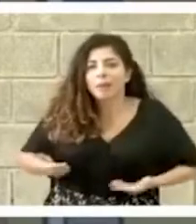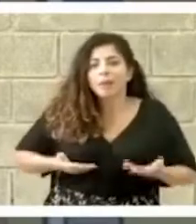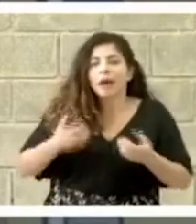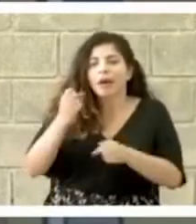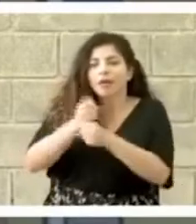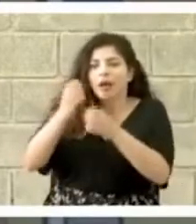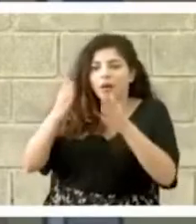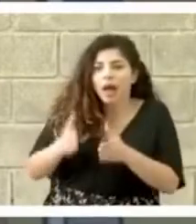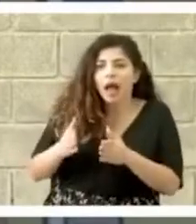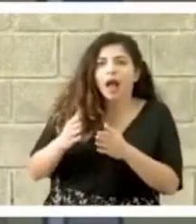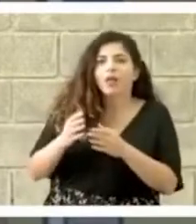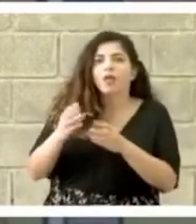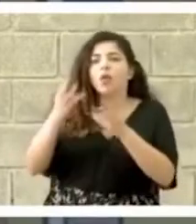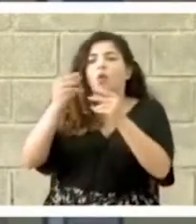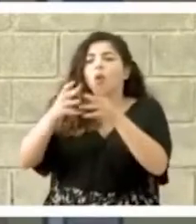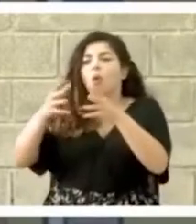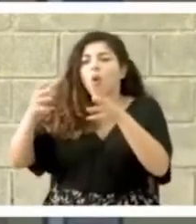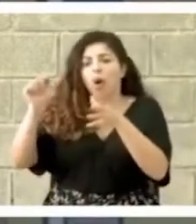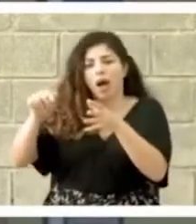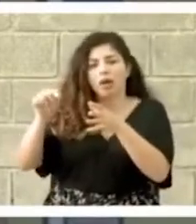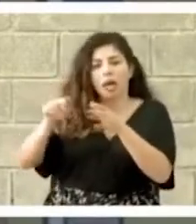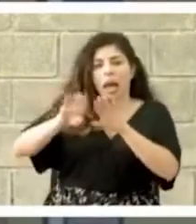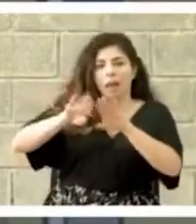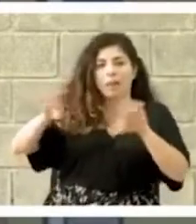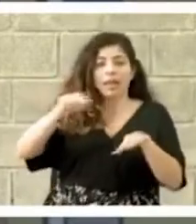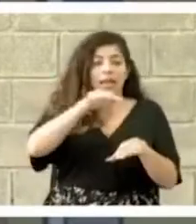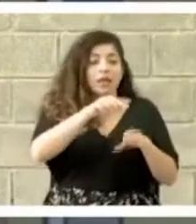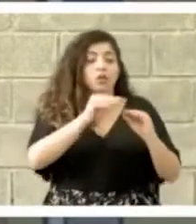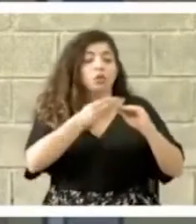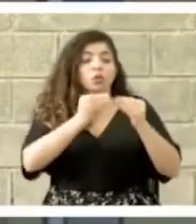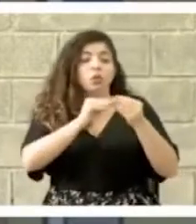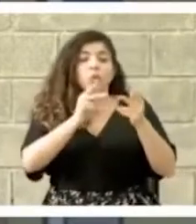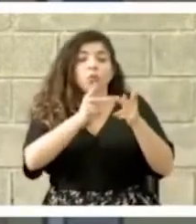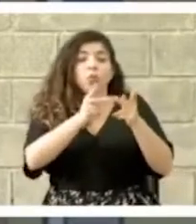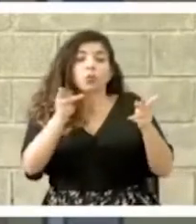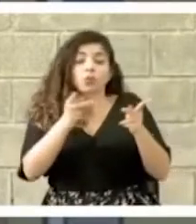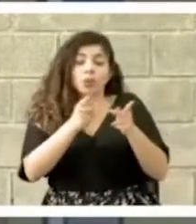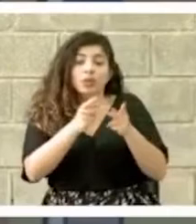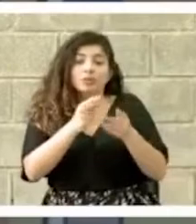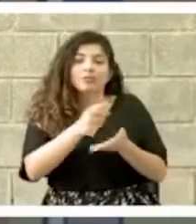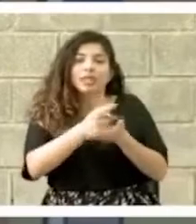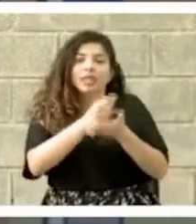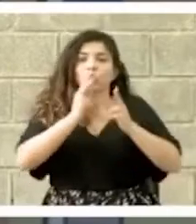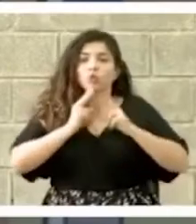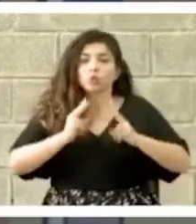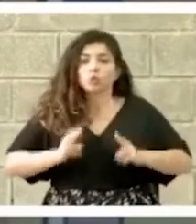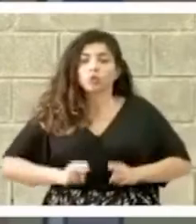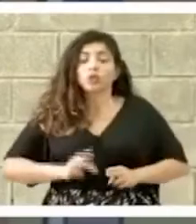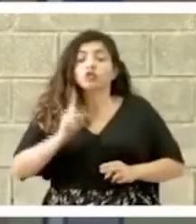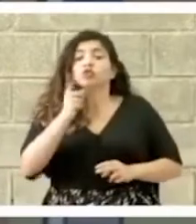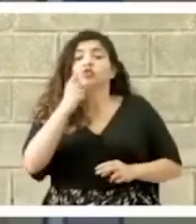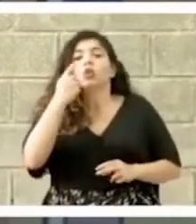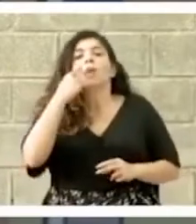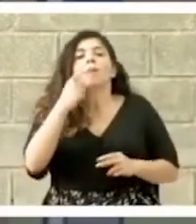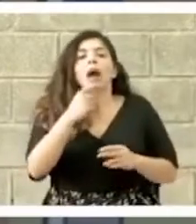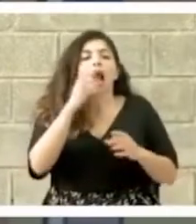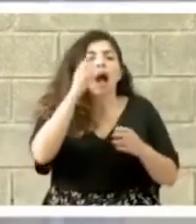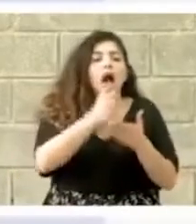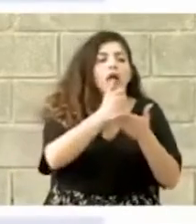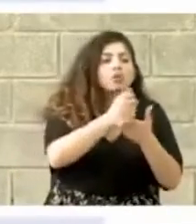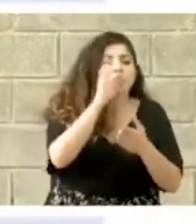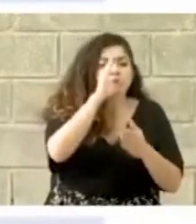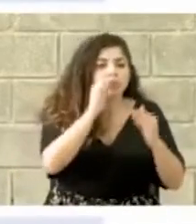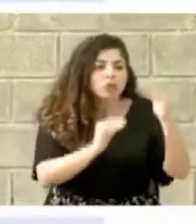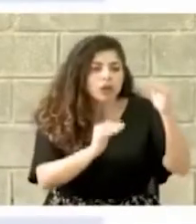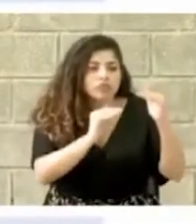Entonces, este número de plazas de recursos humanos es solo para cierre de brechas. Vamos